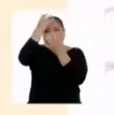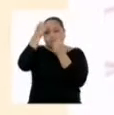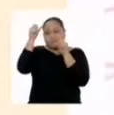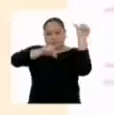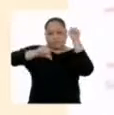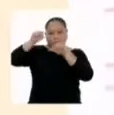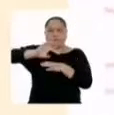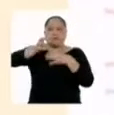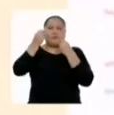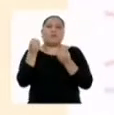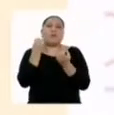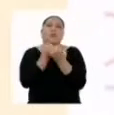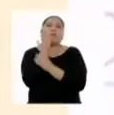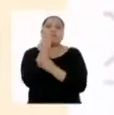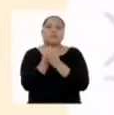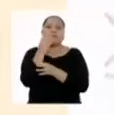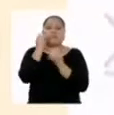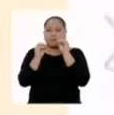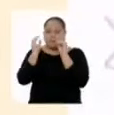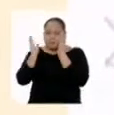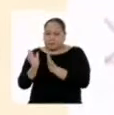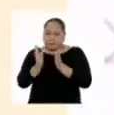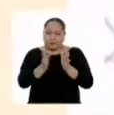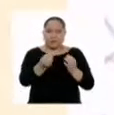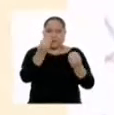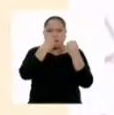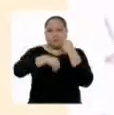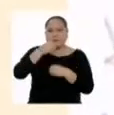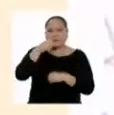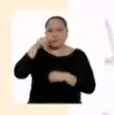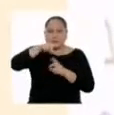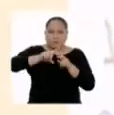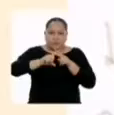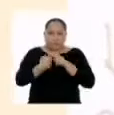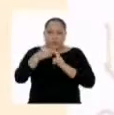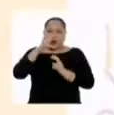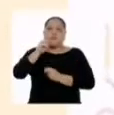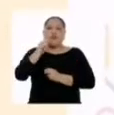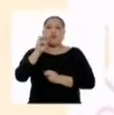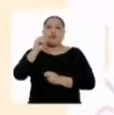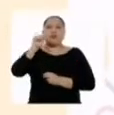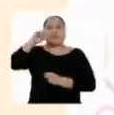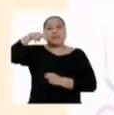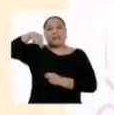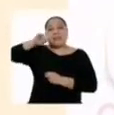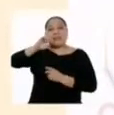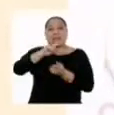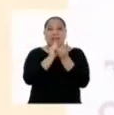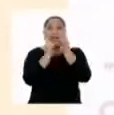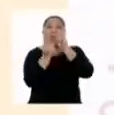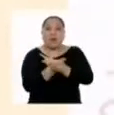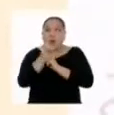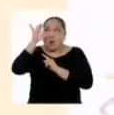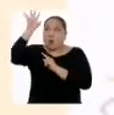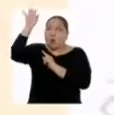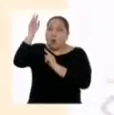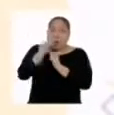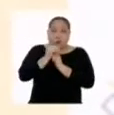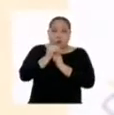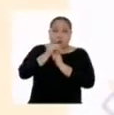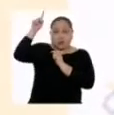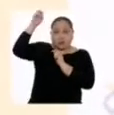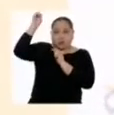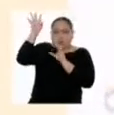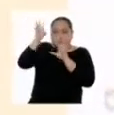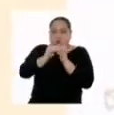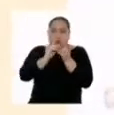científica cómo las plantas elaboran sus alimentos a partir de la fotosíntesis. Y, como ahora sabemos, que autoevaluarnos nos